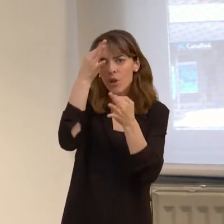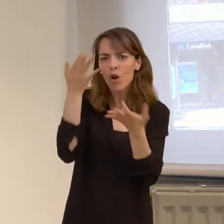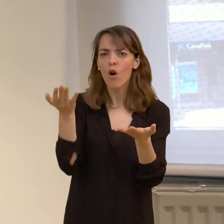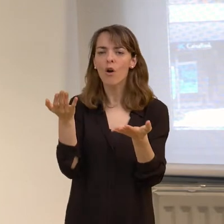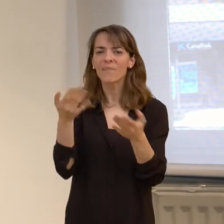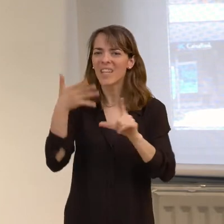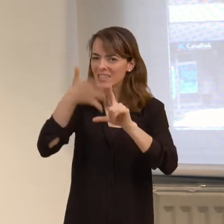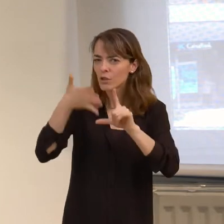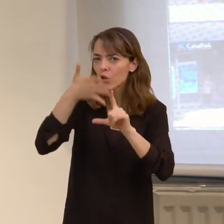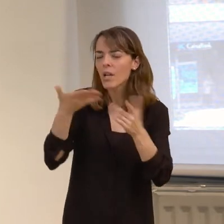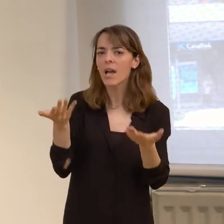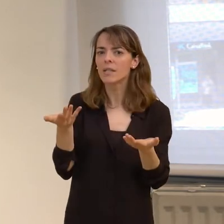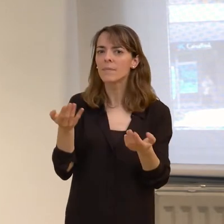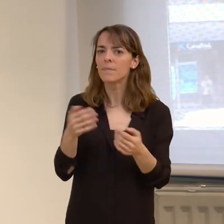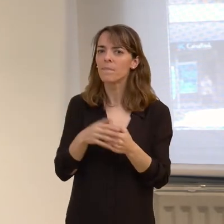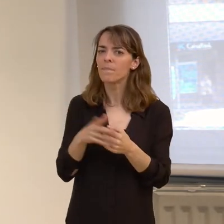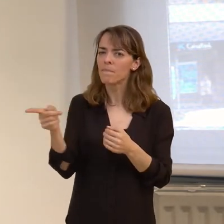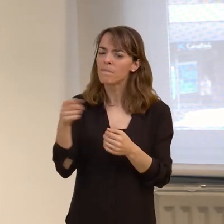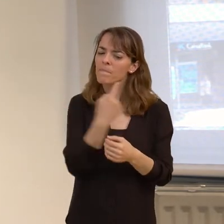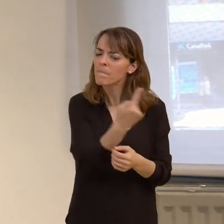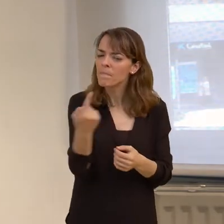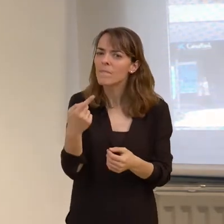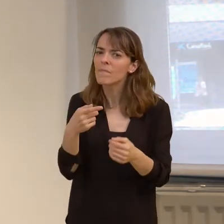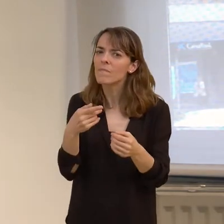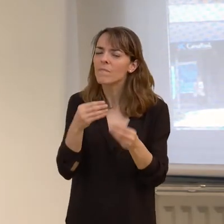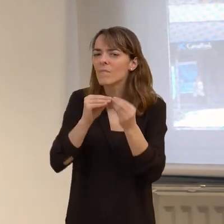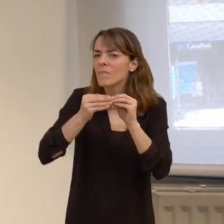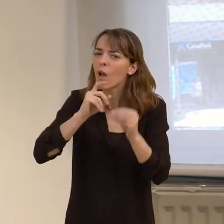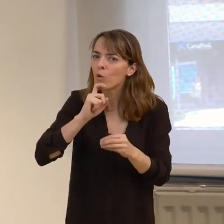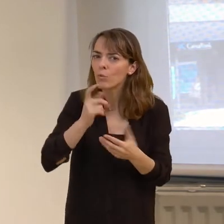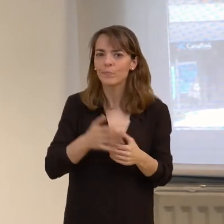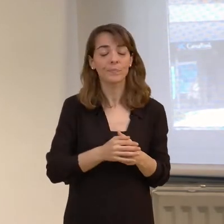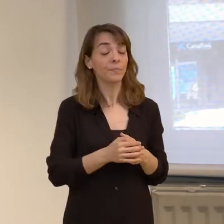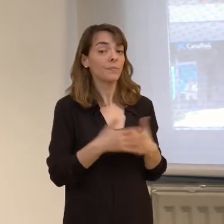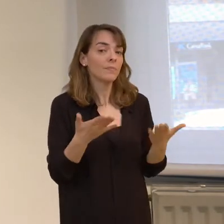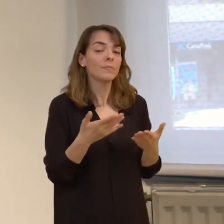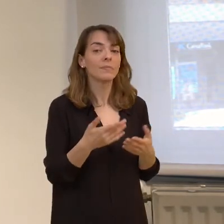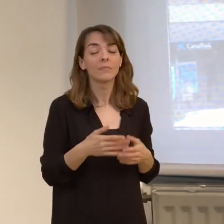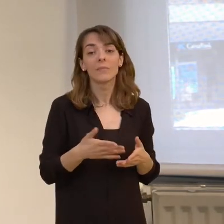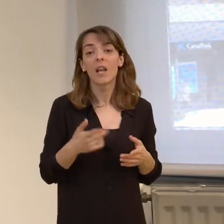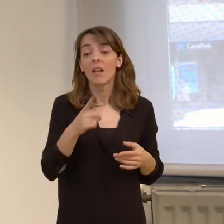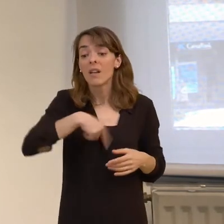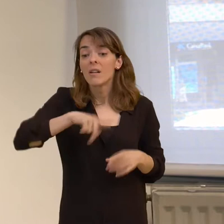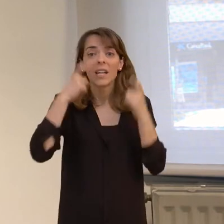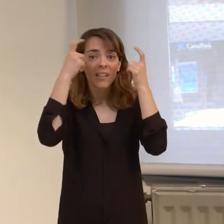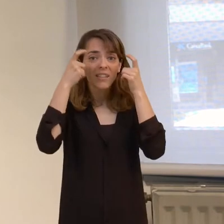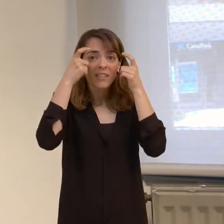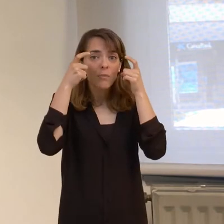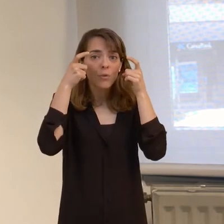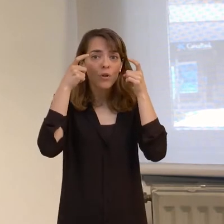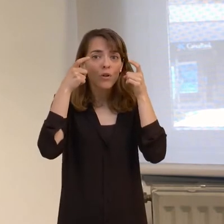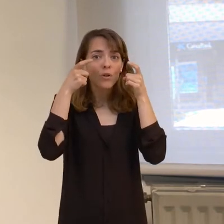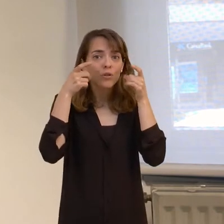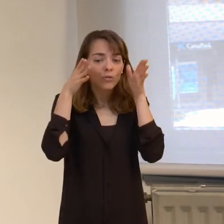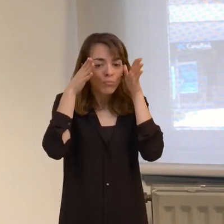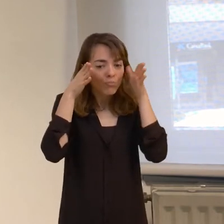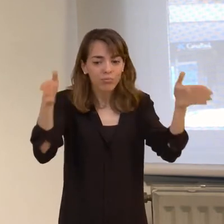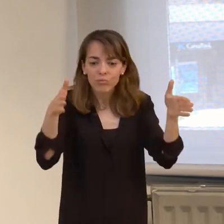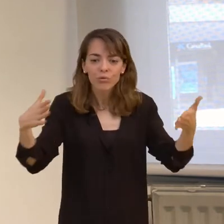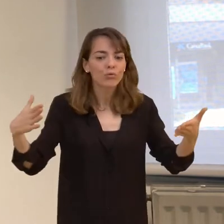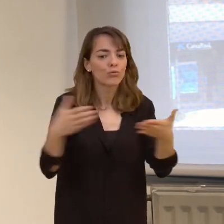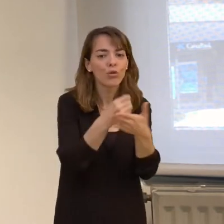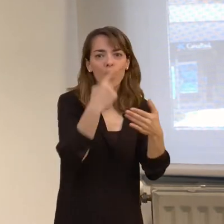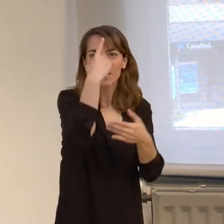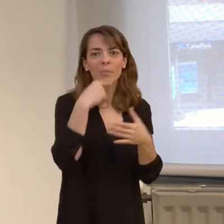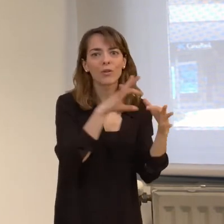elaboráis audio signo guías. ¿Qué clase de servicios son esos? Tratamos de abarcar todos los aspectos que están relacionados con la